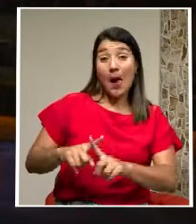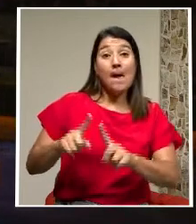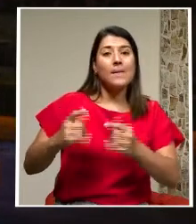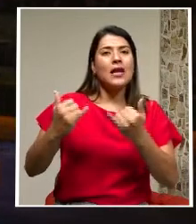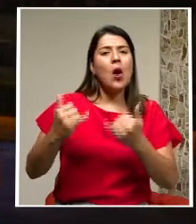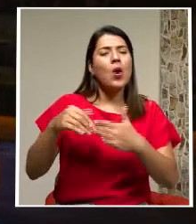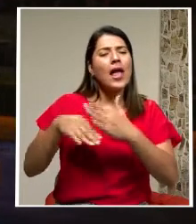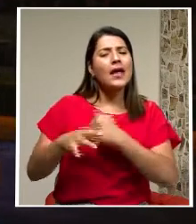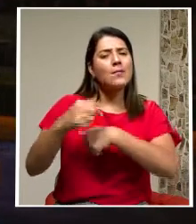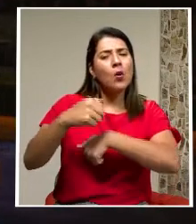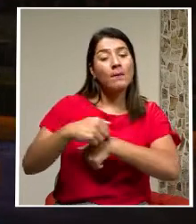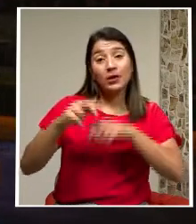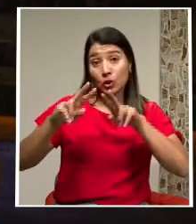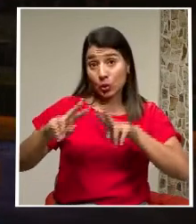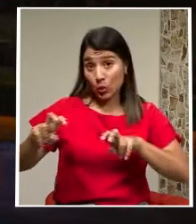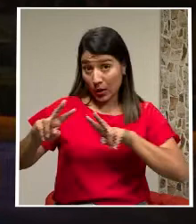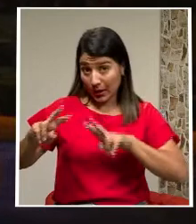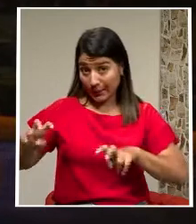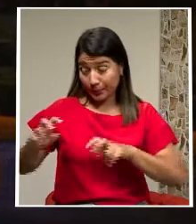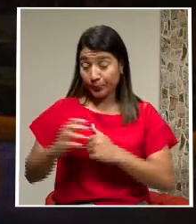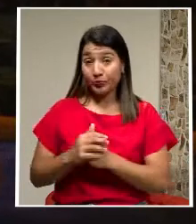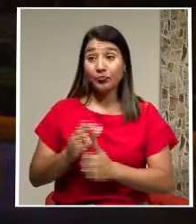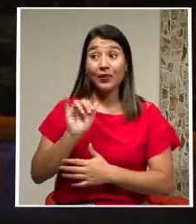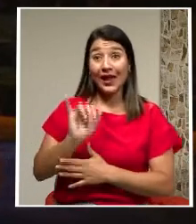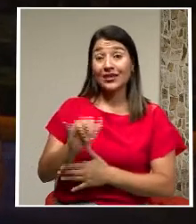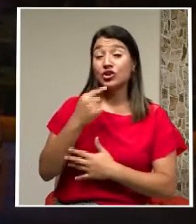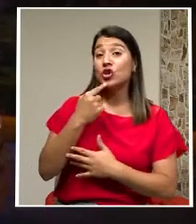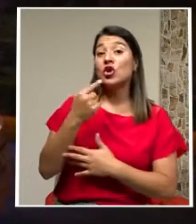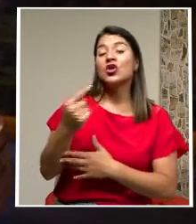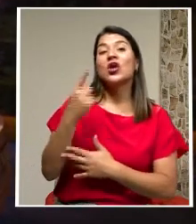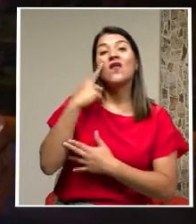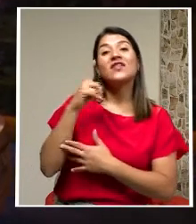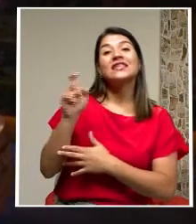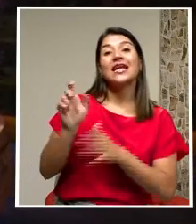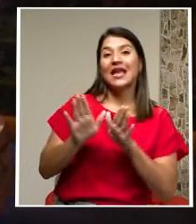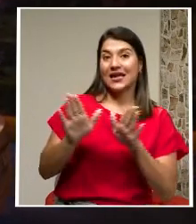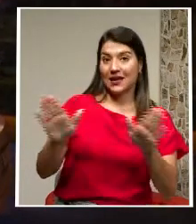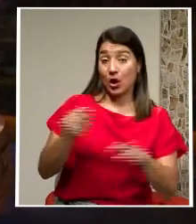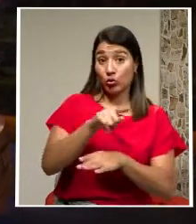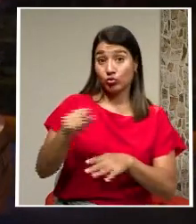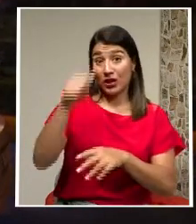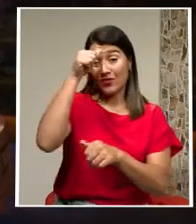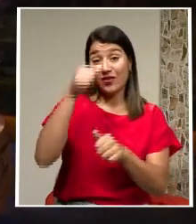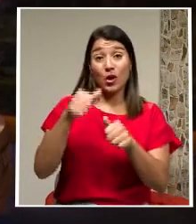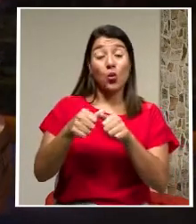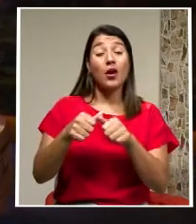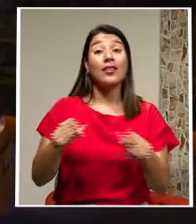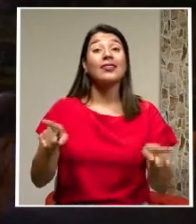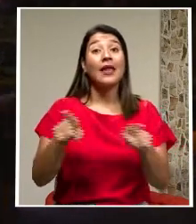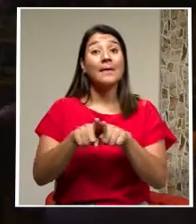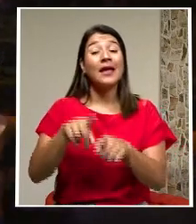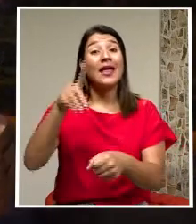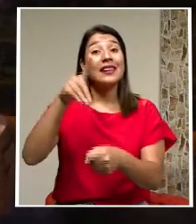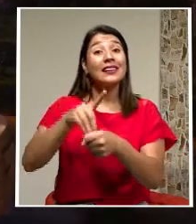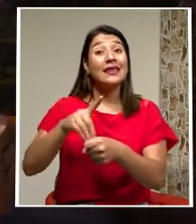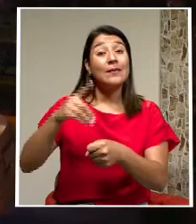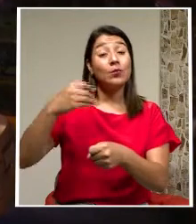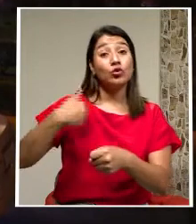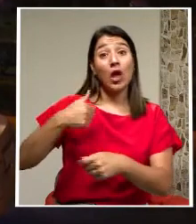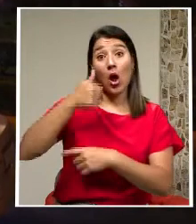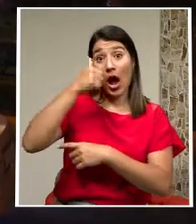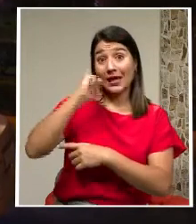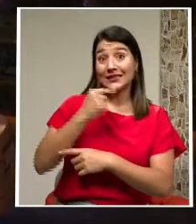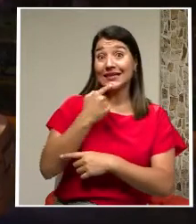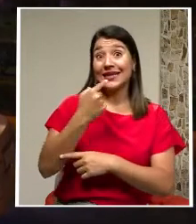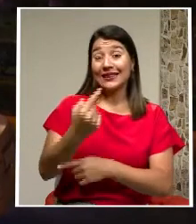preparatoria. Eso es lo que la Fiscalía General ha confirmado y recordemos que también el diputado dijo el día de ayer en